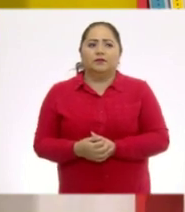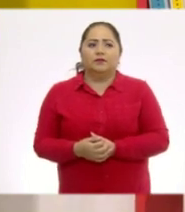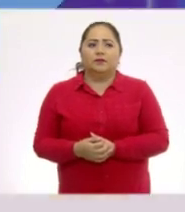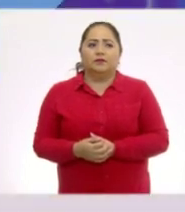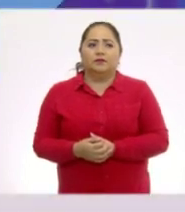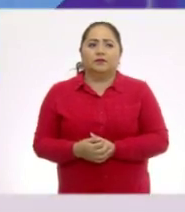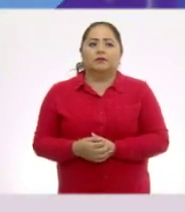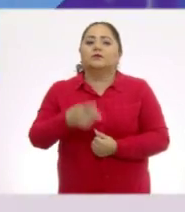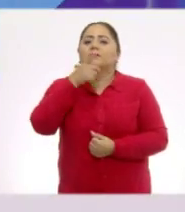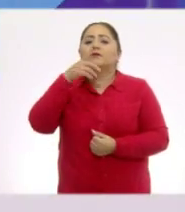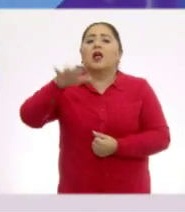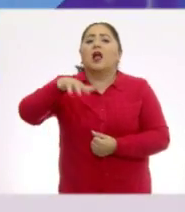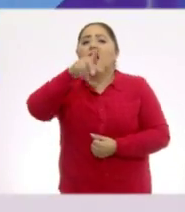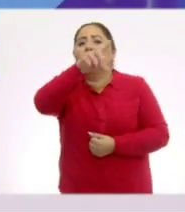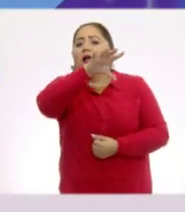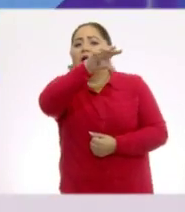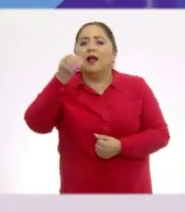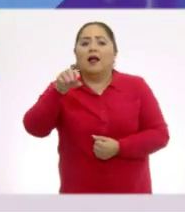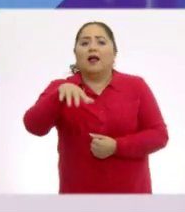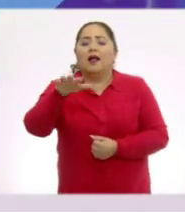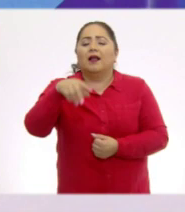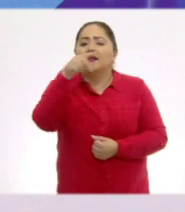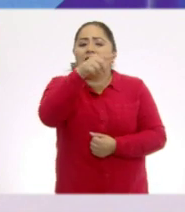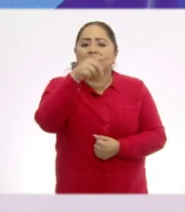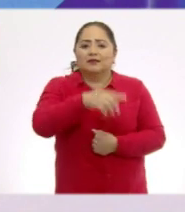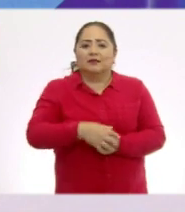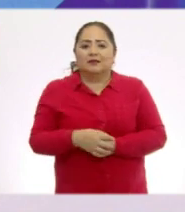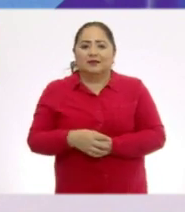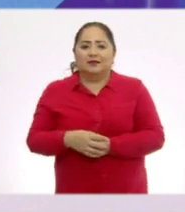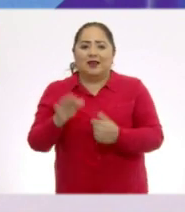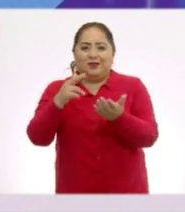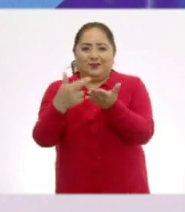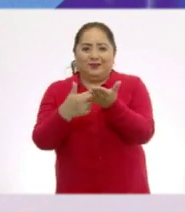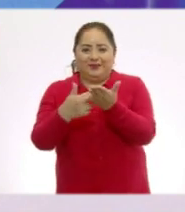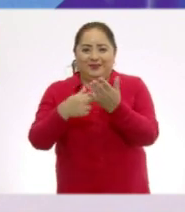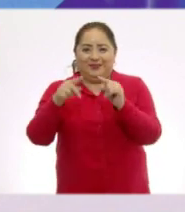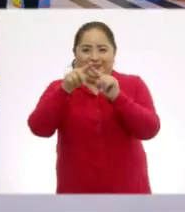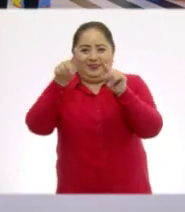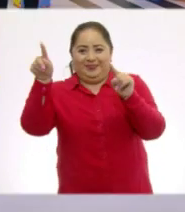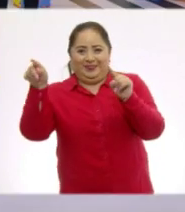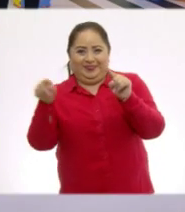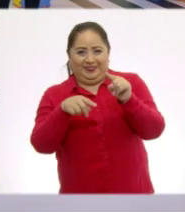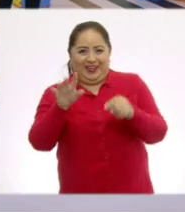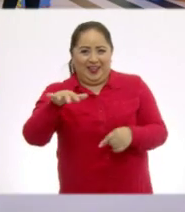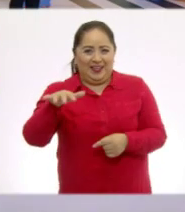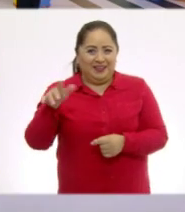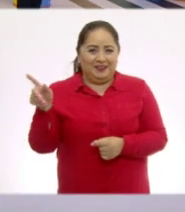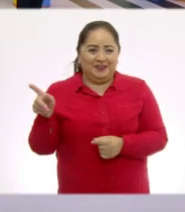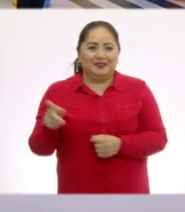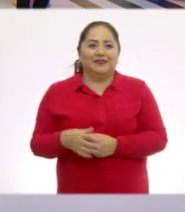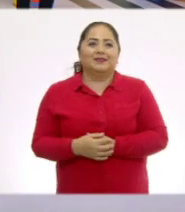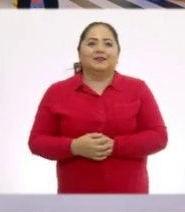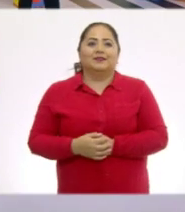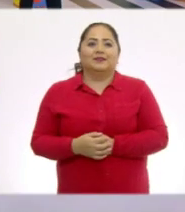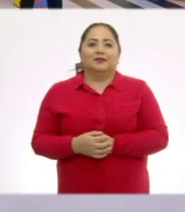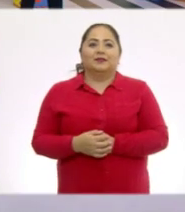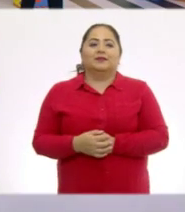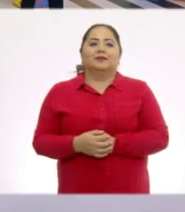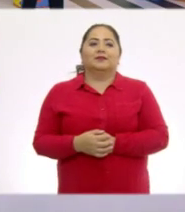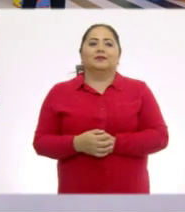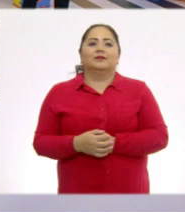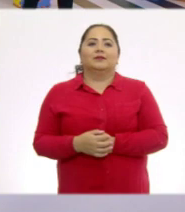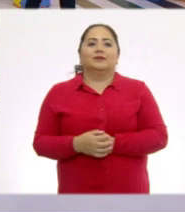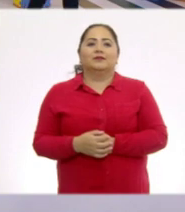Dicen que la que habías tomado. ¿Cuál habías tomado? ¿El romboide? ¿El romboide? ¿Están seguros que el romboide? A ver. Bueno. Vamos a